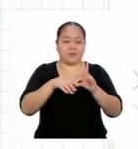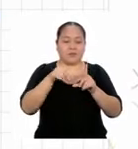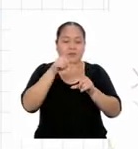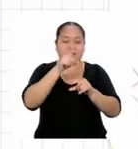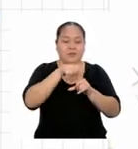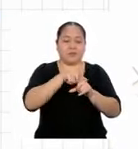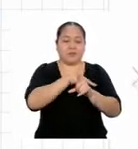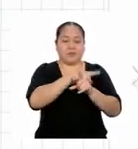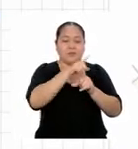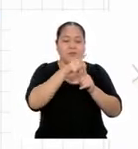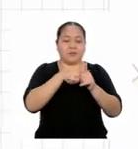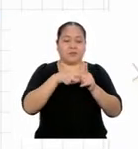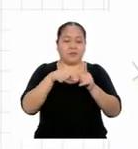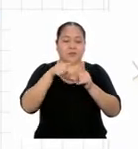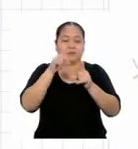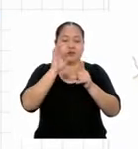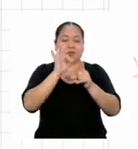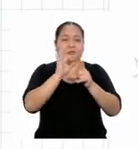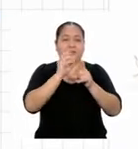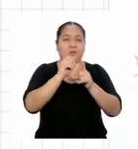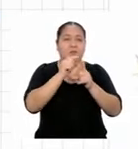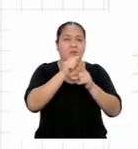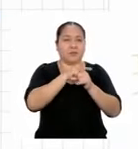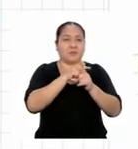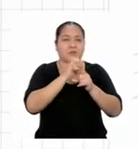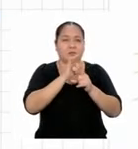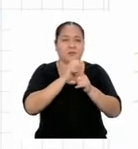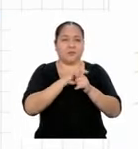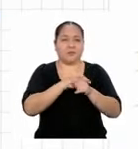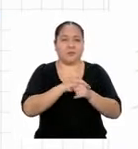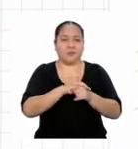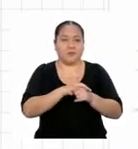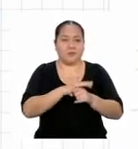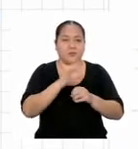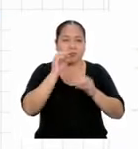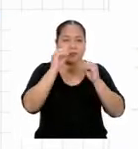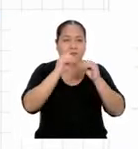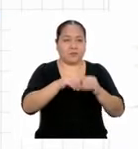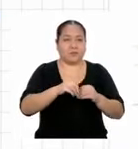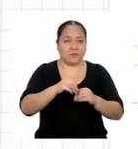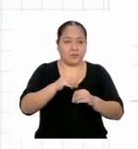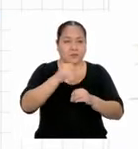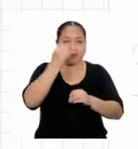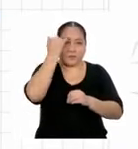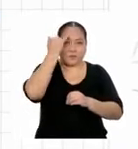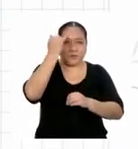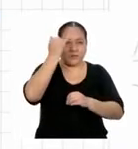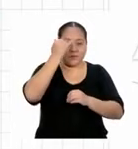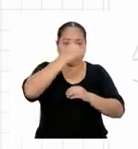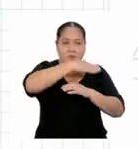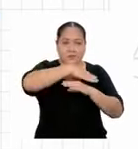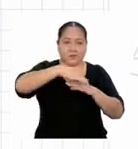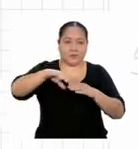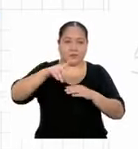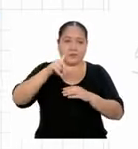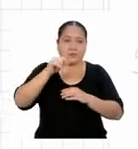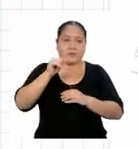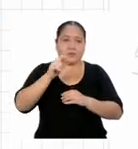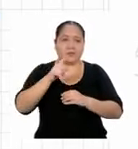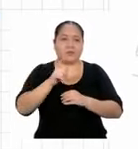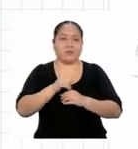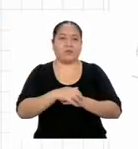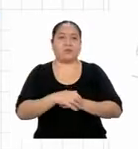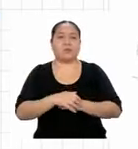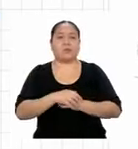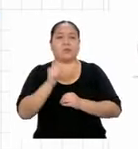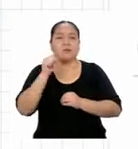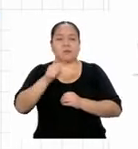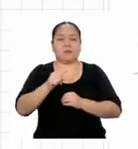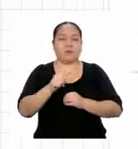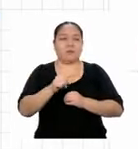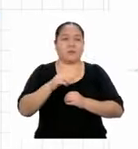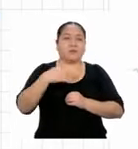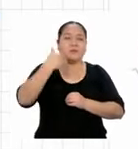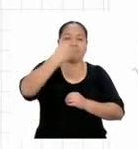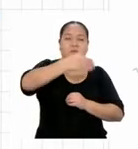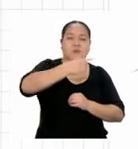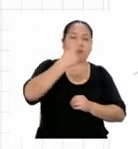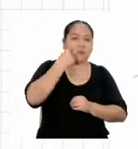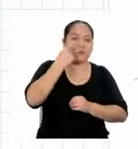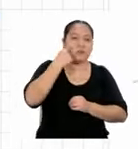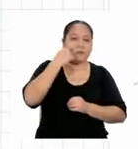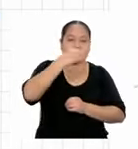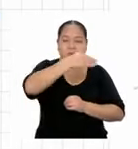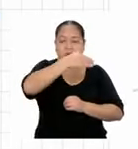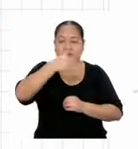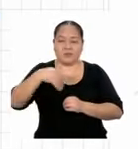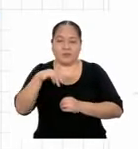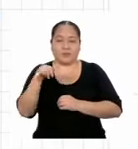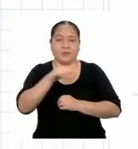Aplicamos el criterio LAL y nos resulta que el lado desconocido del perímetro mide